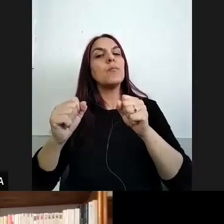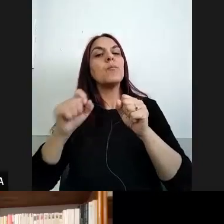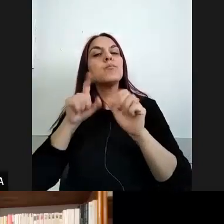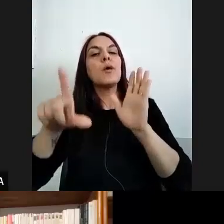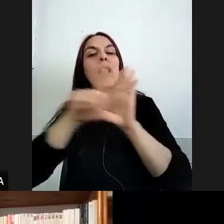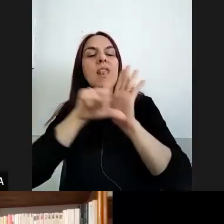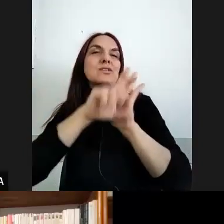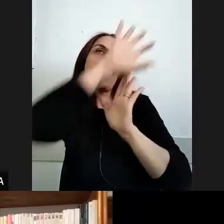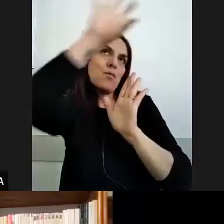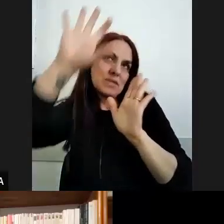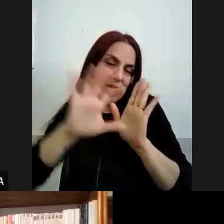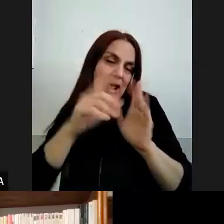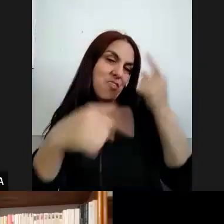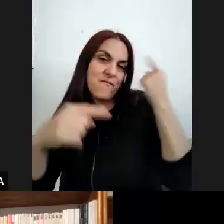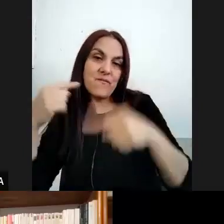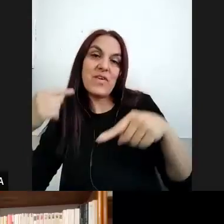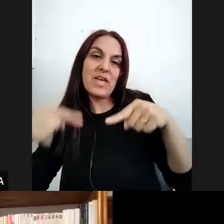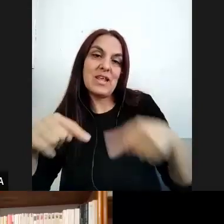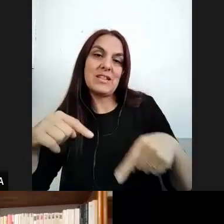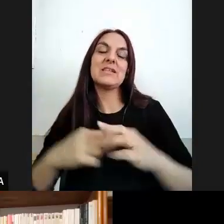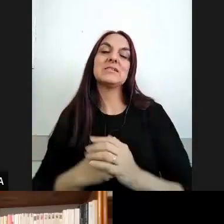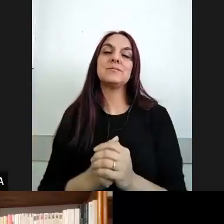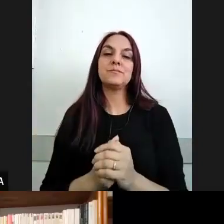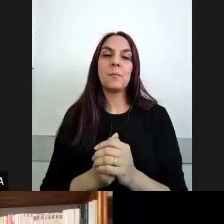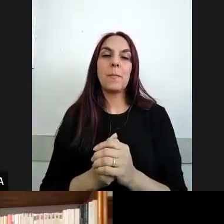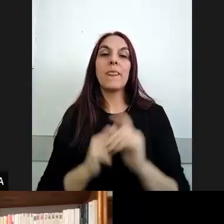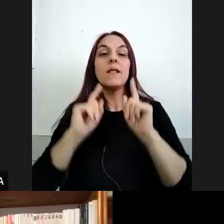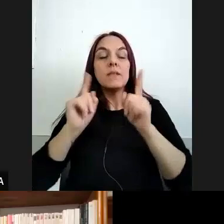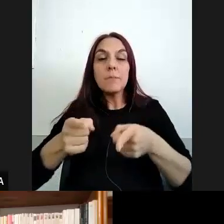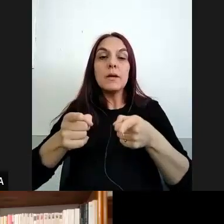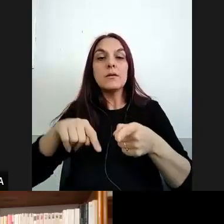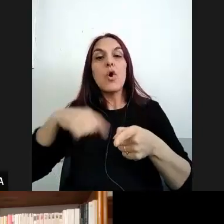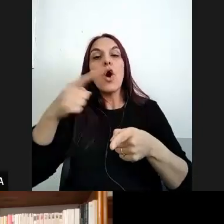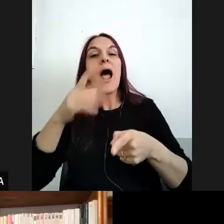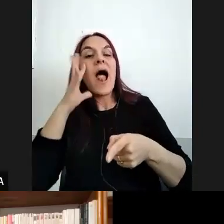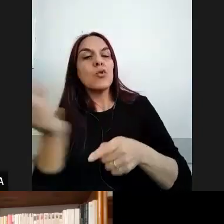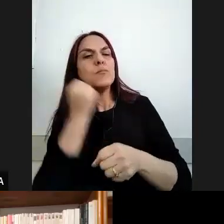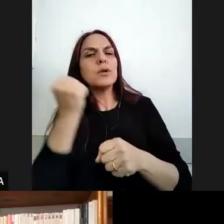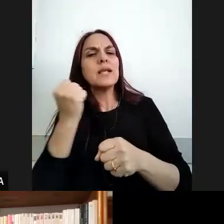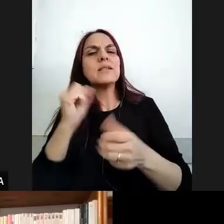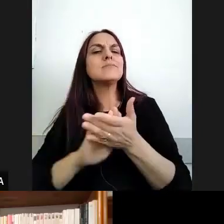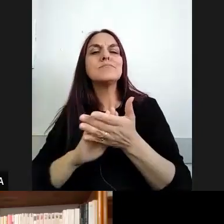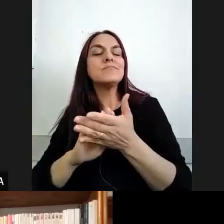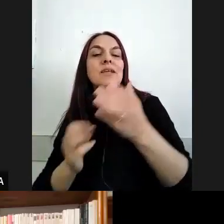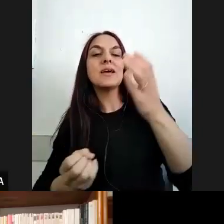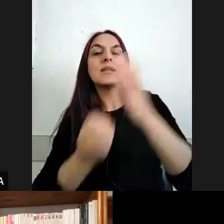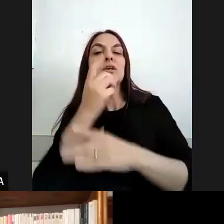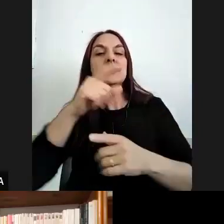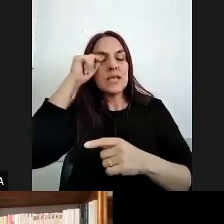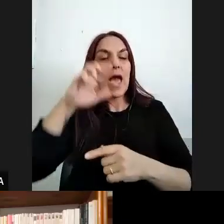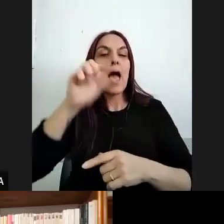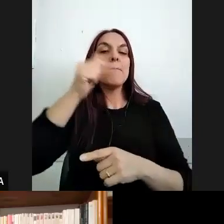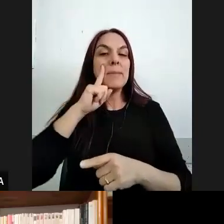provinciales a partir de esta junto con digamos otro elemento fundamental que es la creación del CEAPI del Consejo